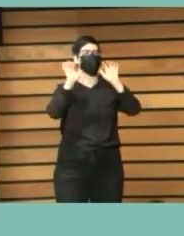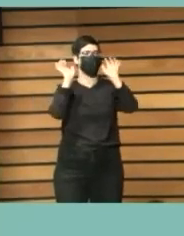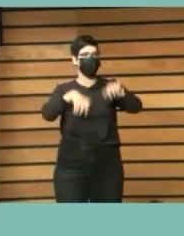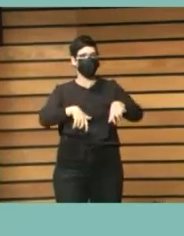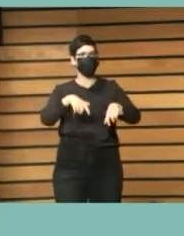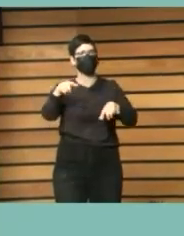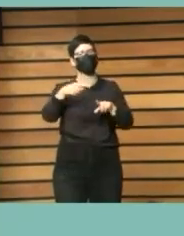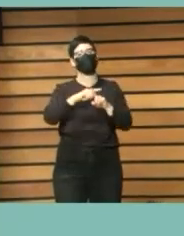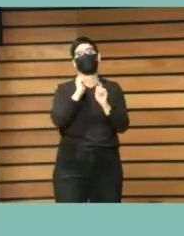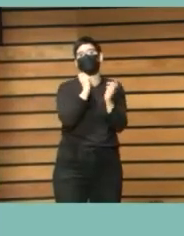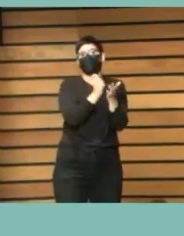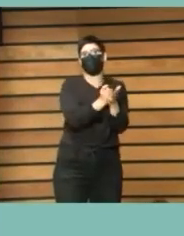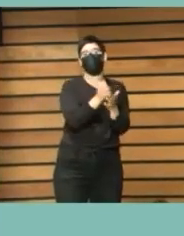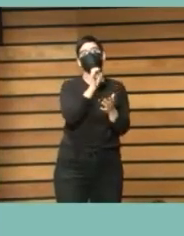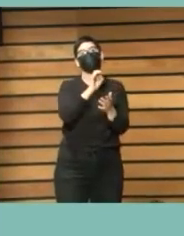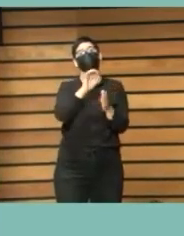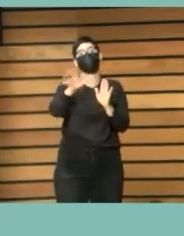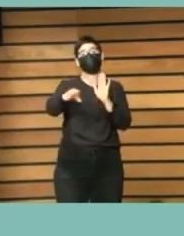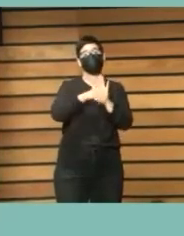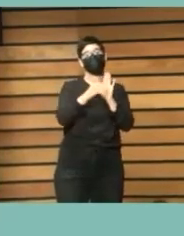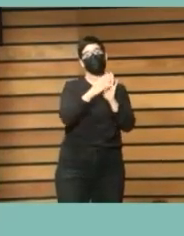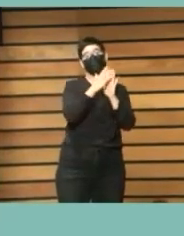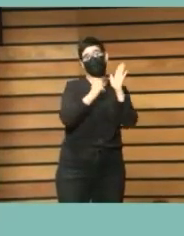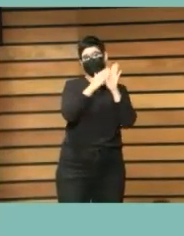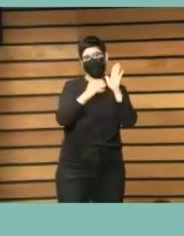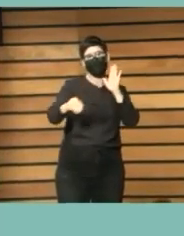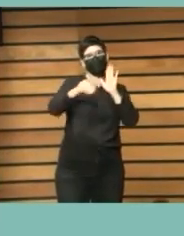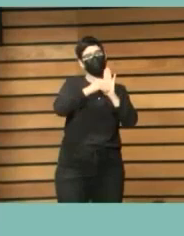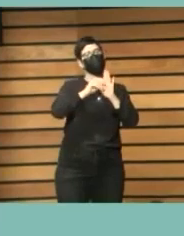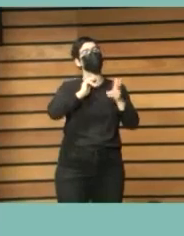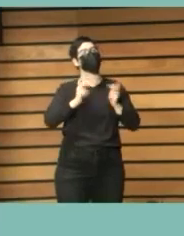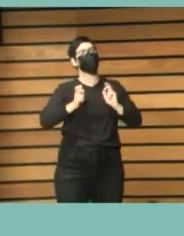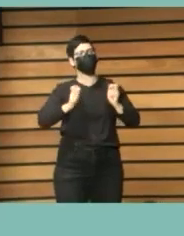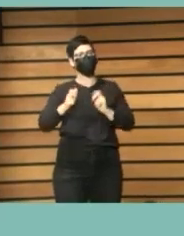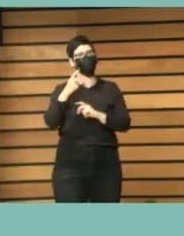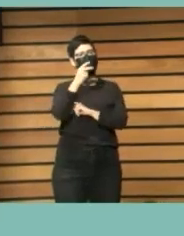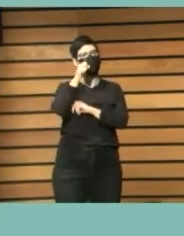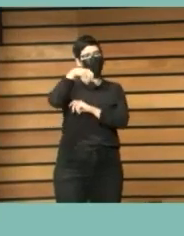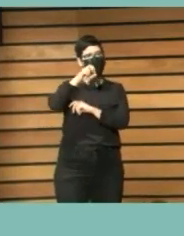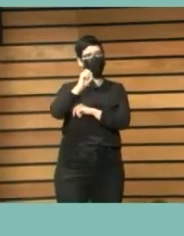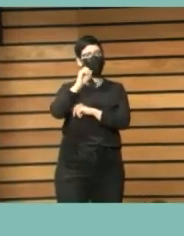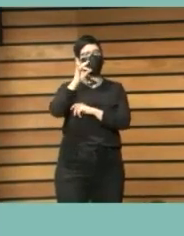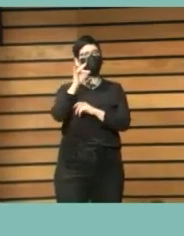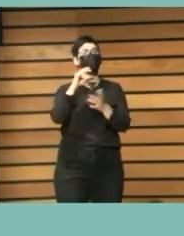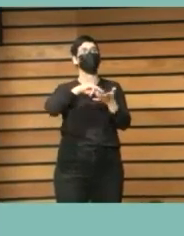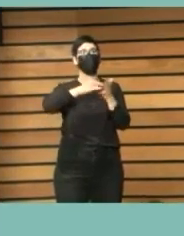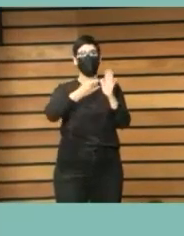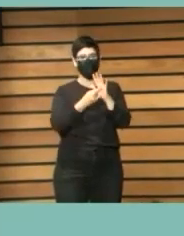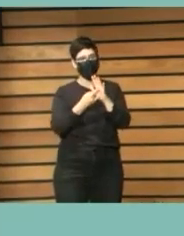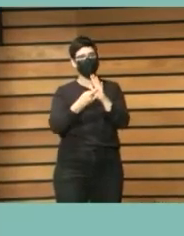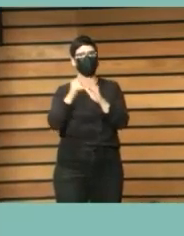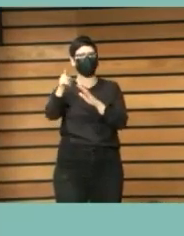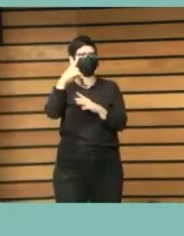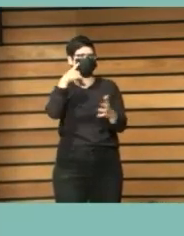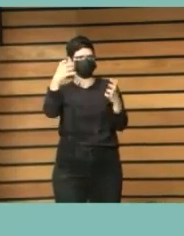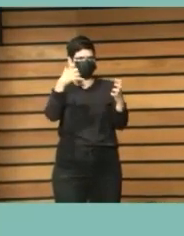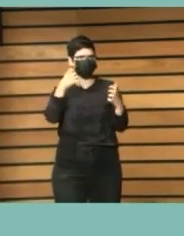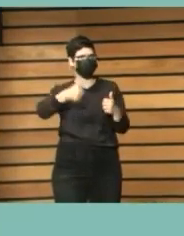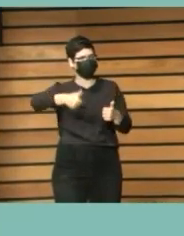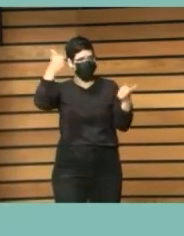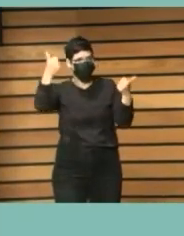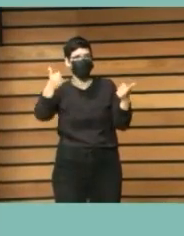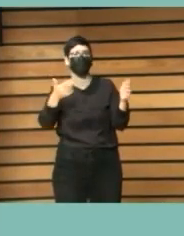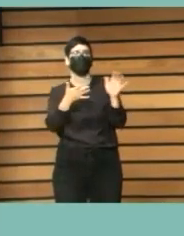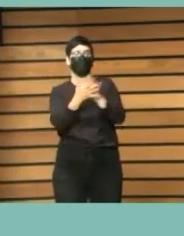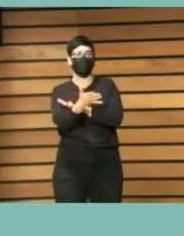Valencia se acaban de incorporar o el proyecto Icanos en el País Vasco que es uno de los más representativos y que otra vez lamentablemente las